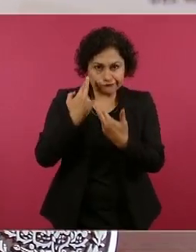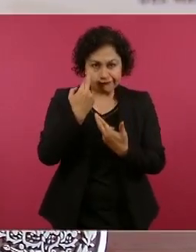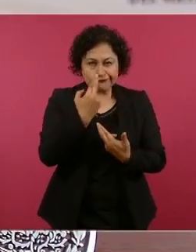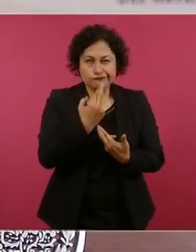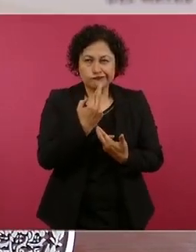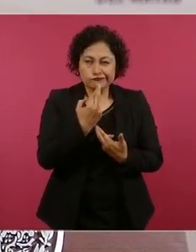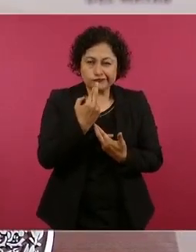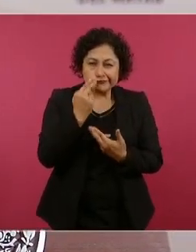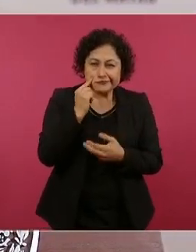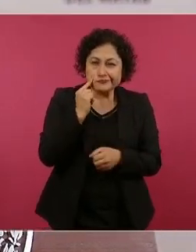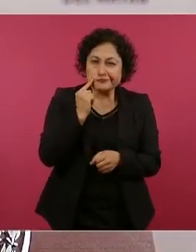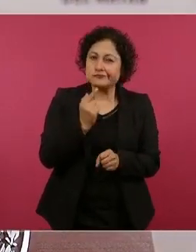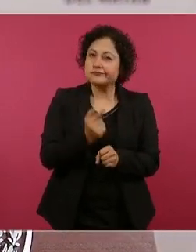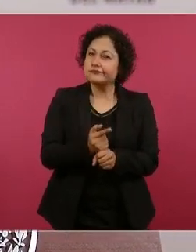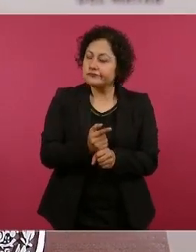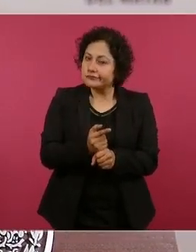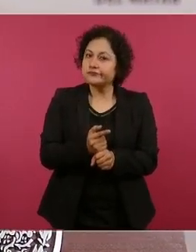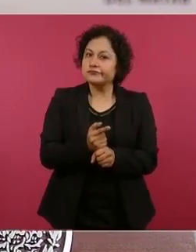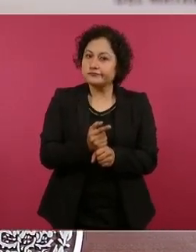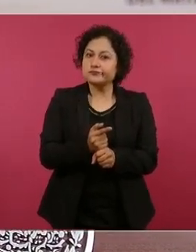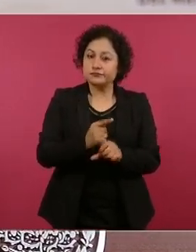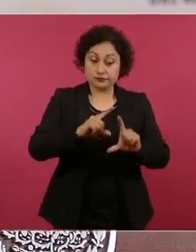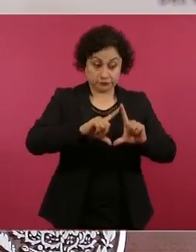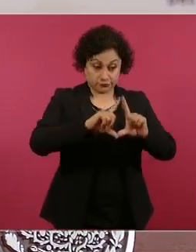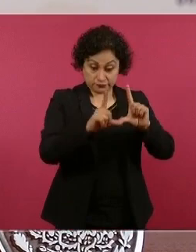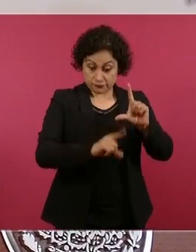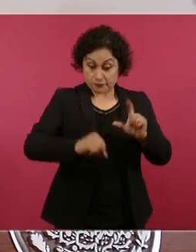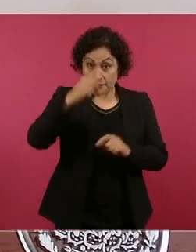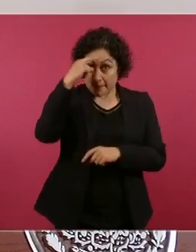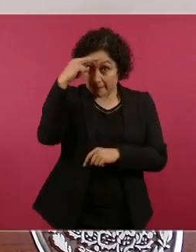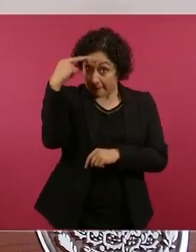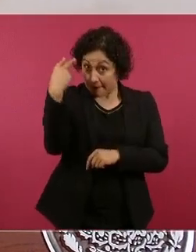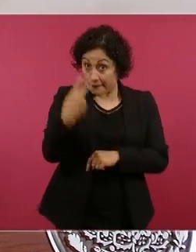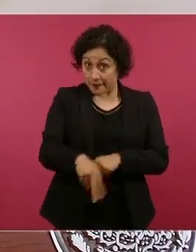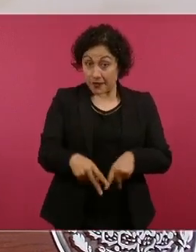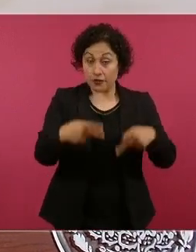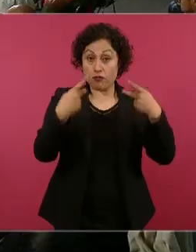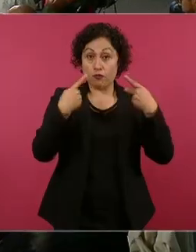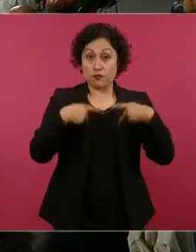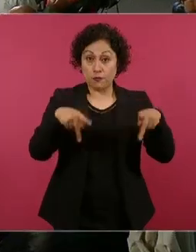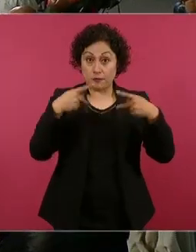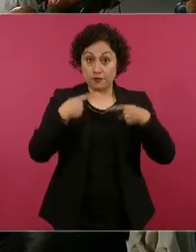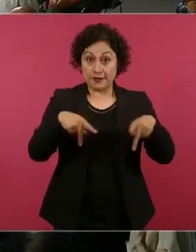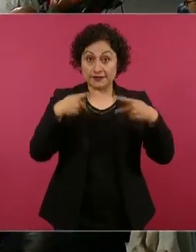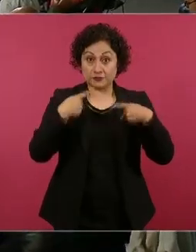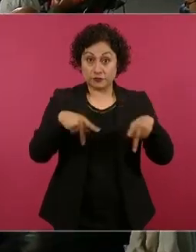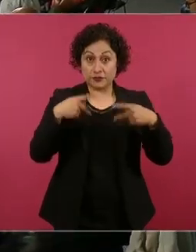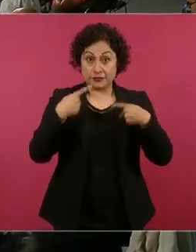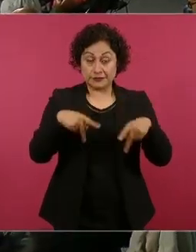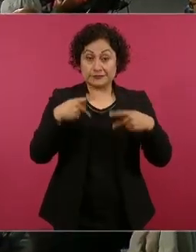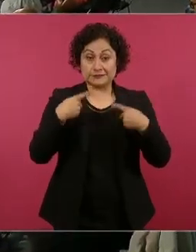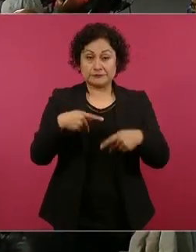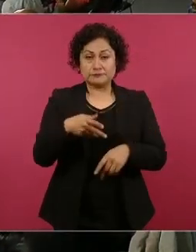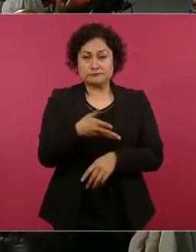por ciento de los mexicanos no alcanza